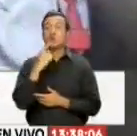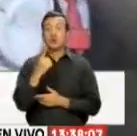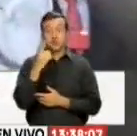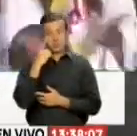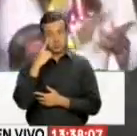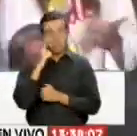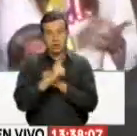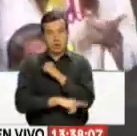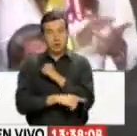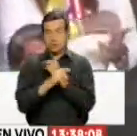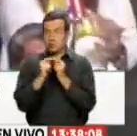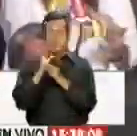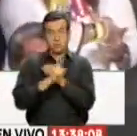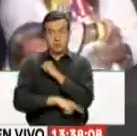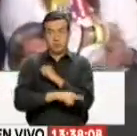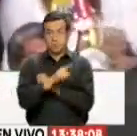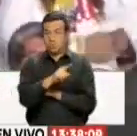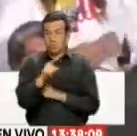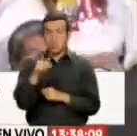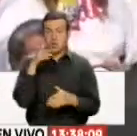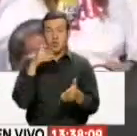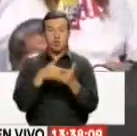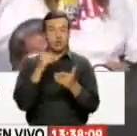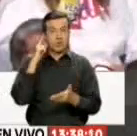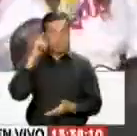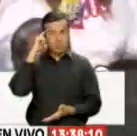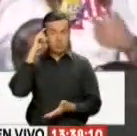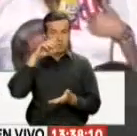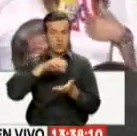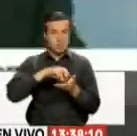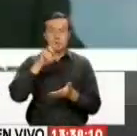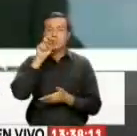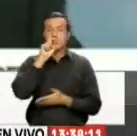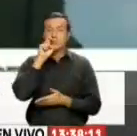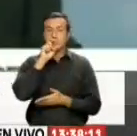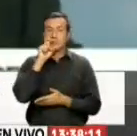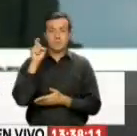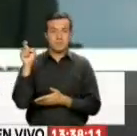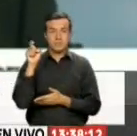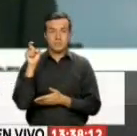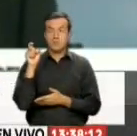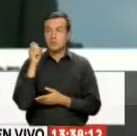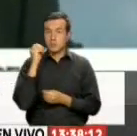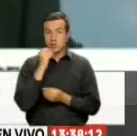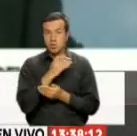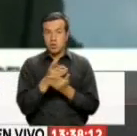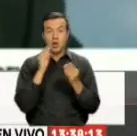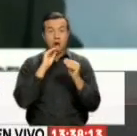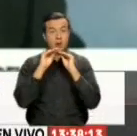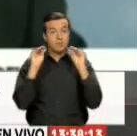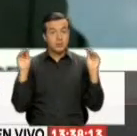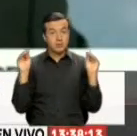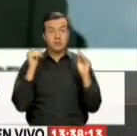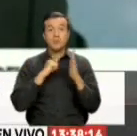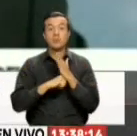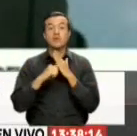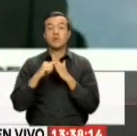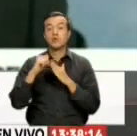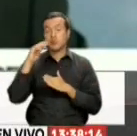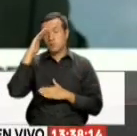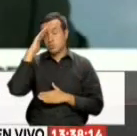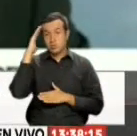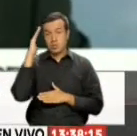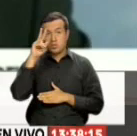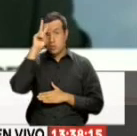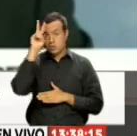Consecuencias Inmediatas y duras En contra del gobierno De Nicolás Maduro El régimen De su parte En un mensaje Del ministro Del interior